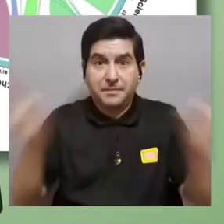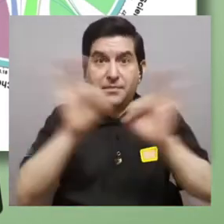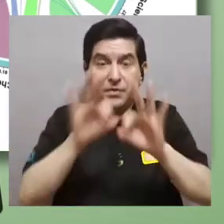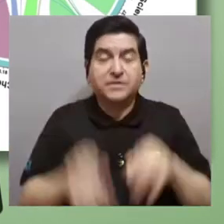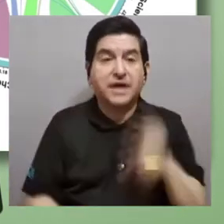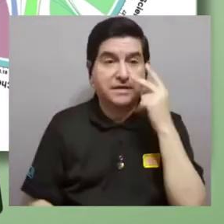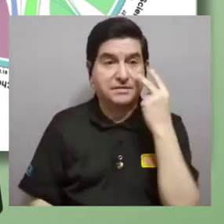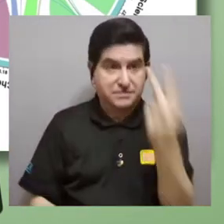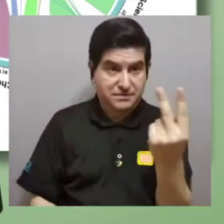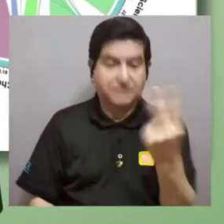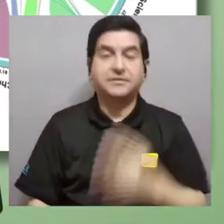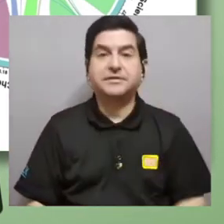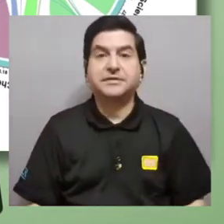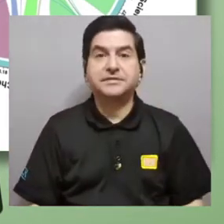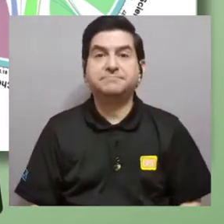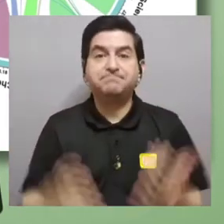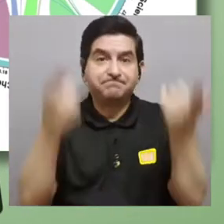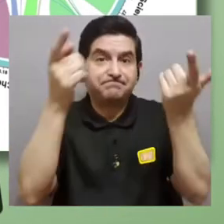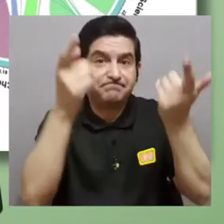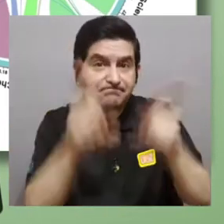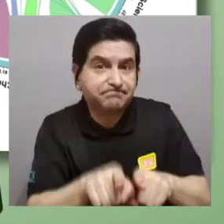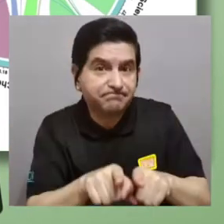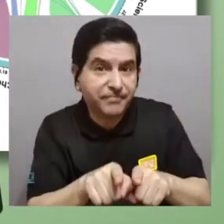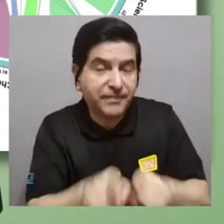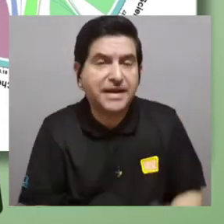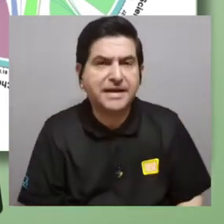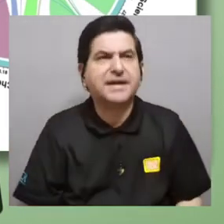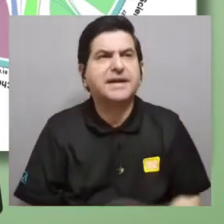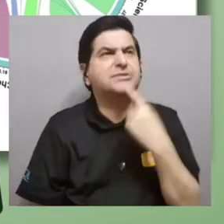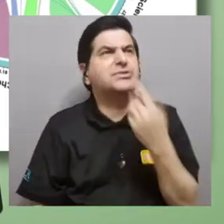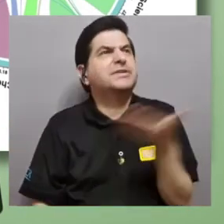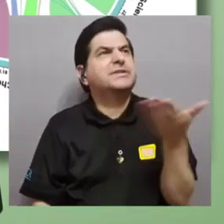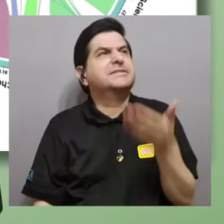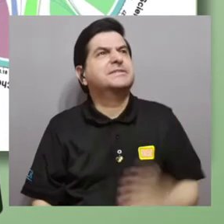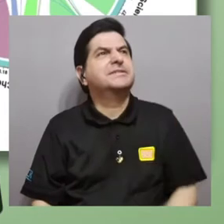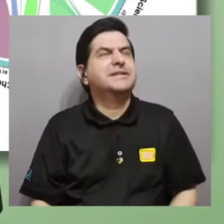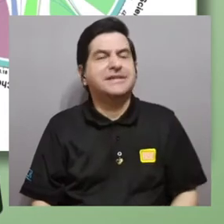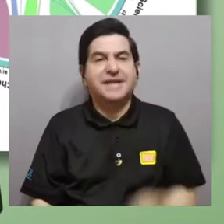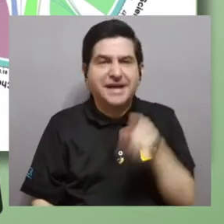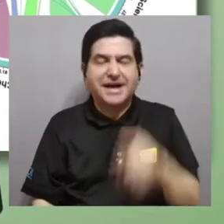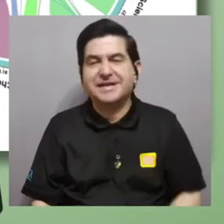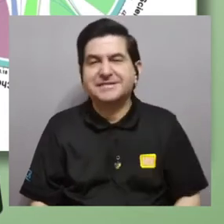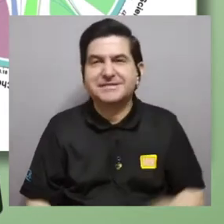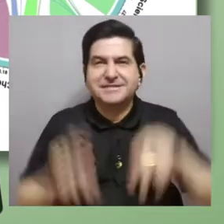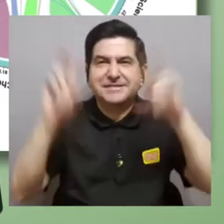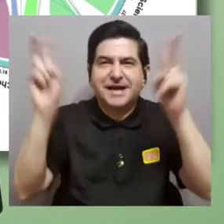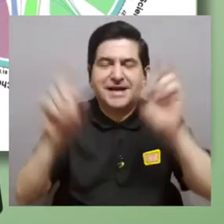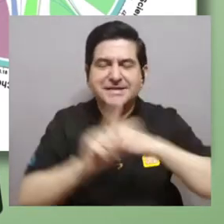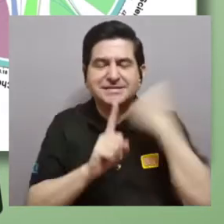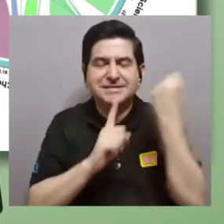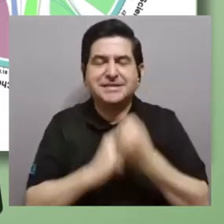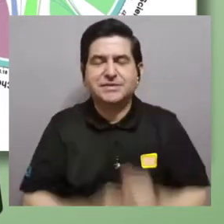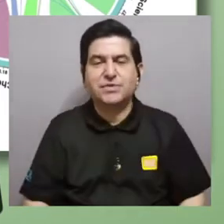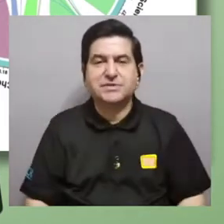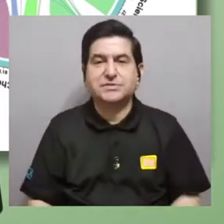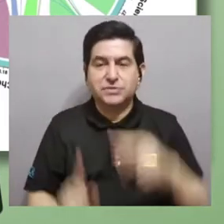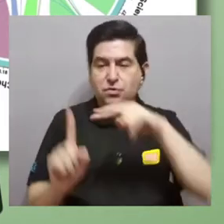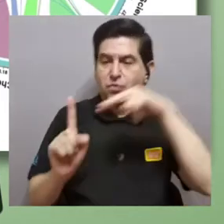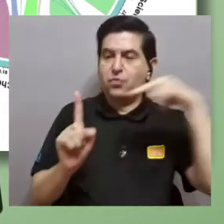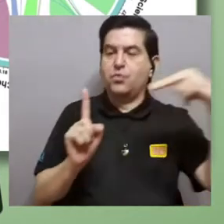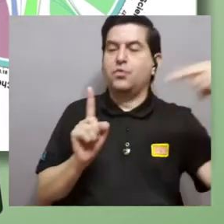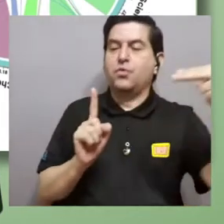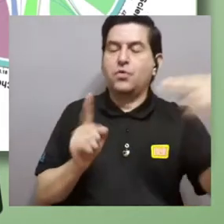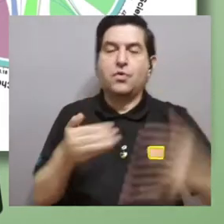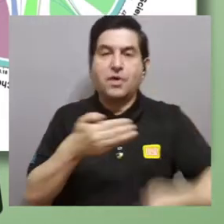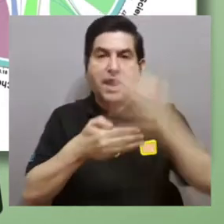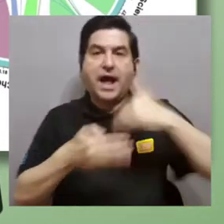interesante pues tratar de observar esto y de visualizar el, ¿cómo decirlo? Visualizar el bosque desde arriba